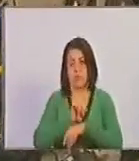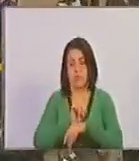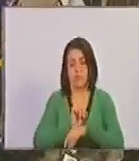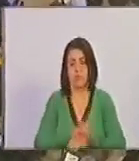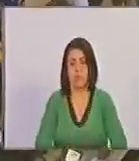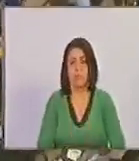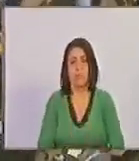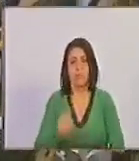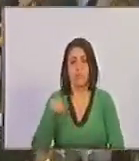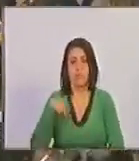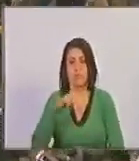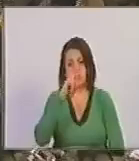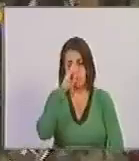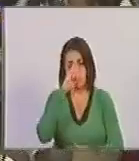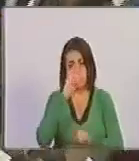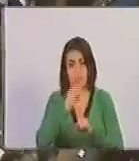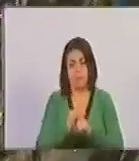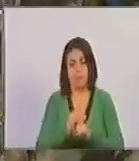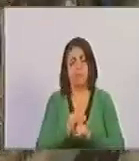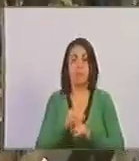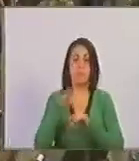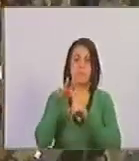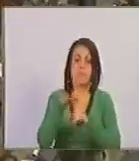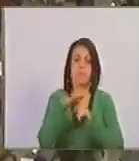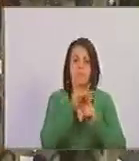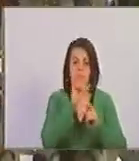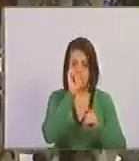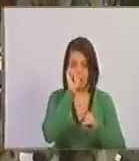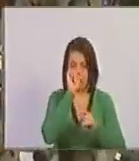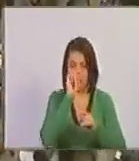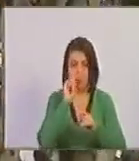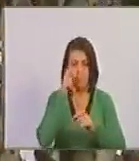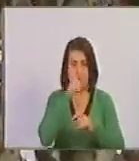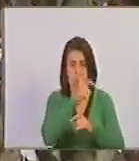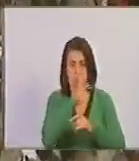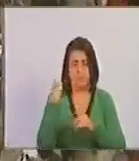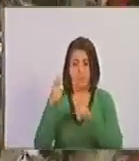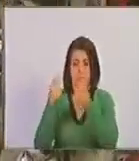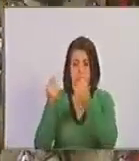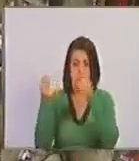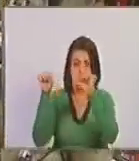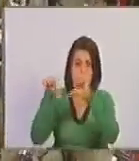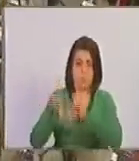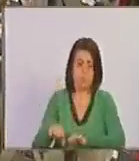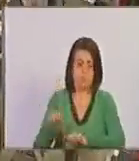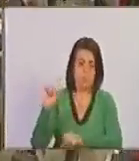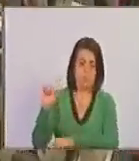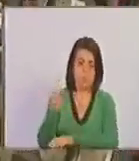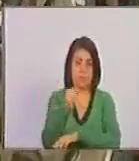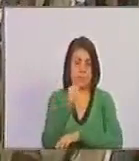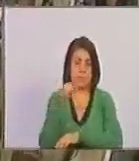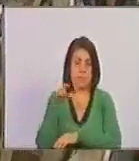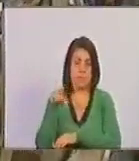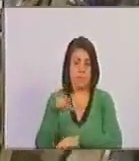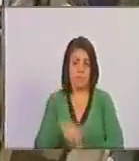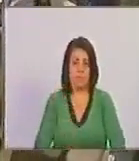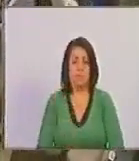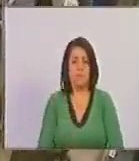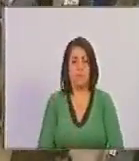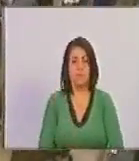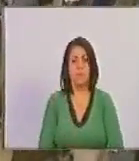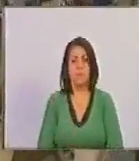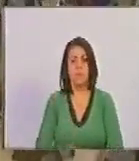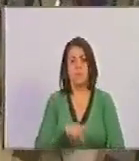que tiene como objetivo ahogar al pueblo económicamente para derrocar la